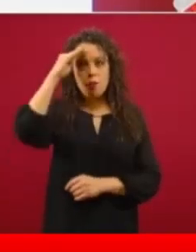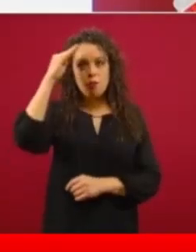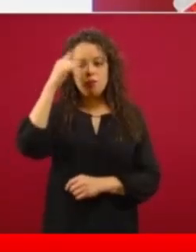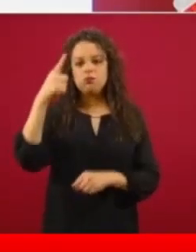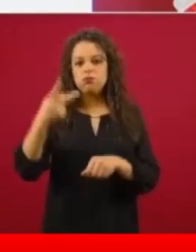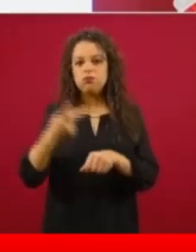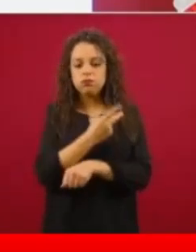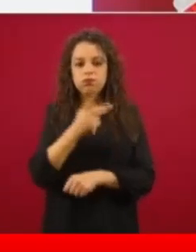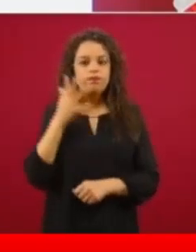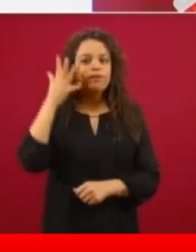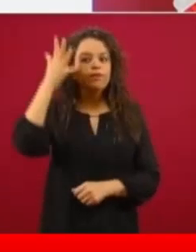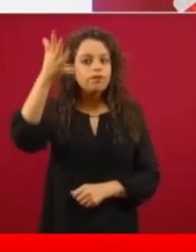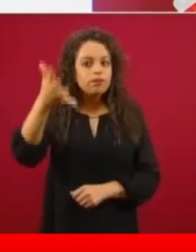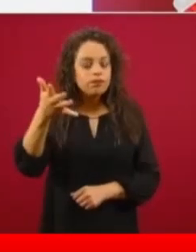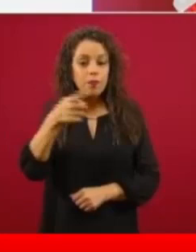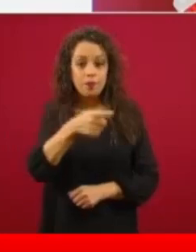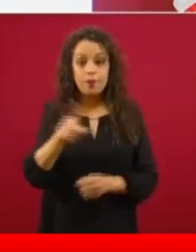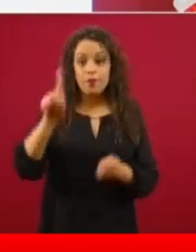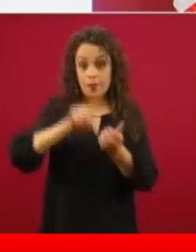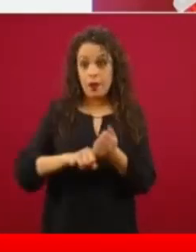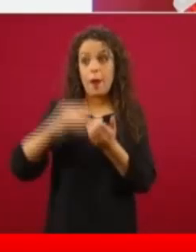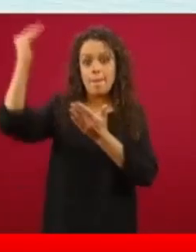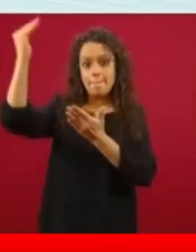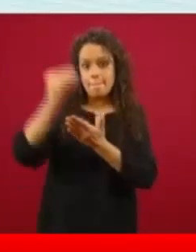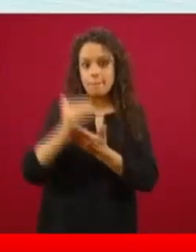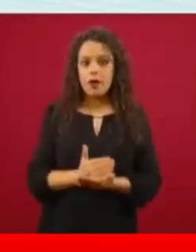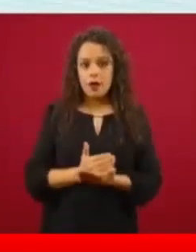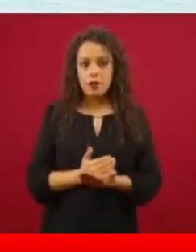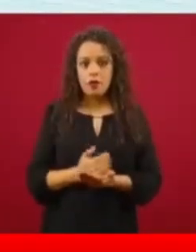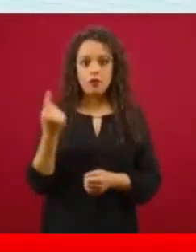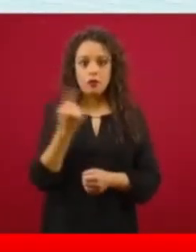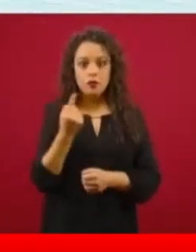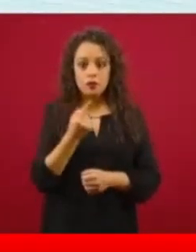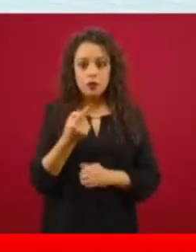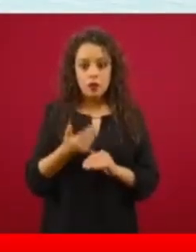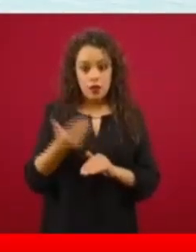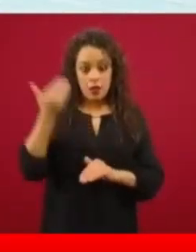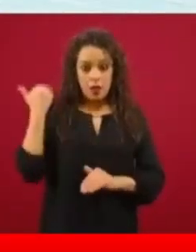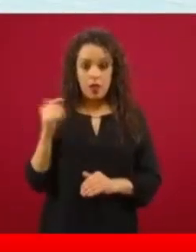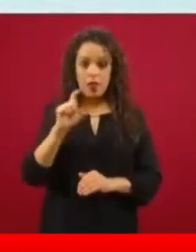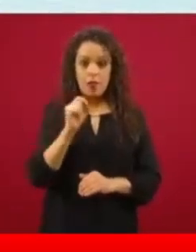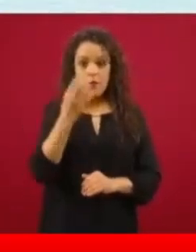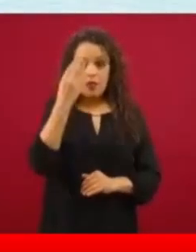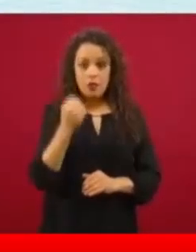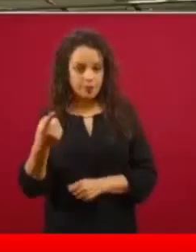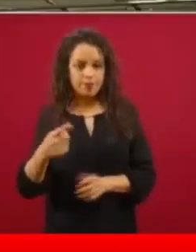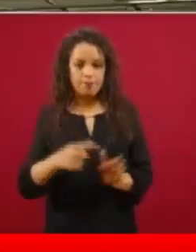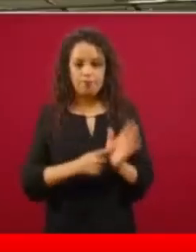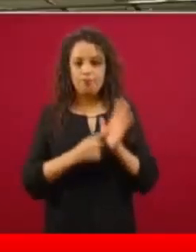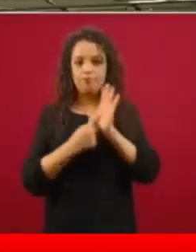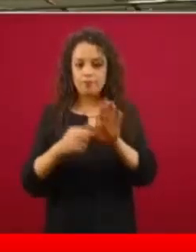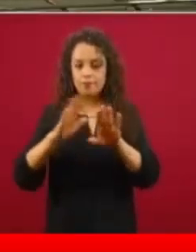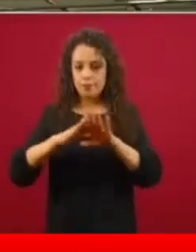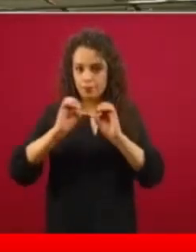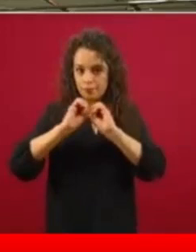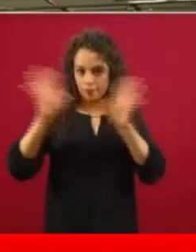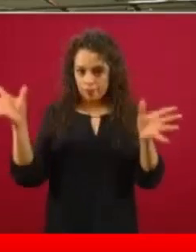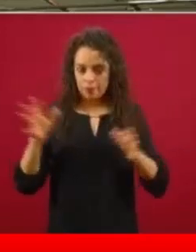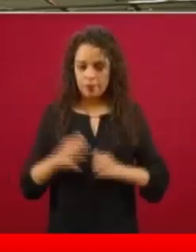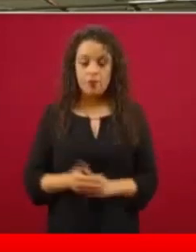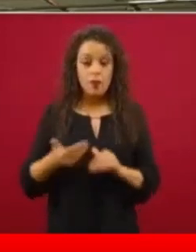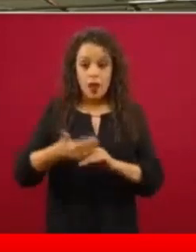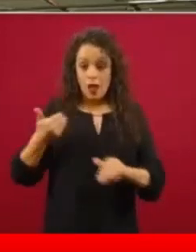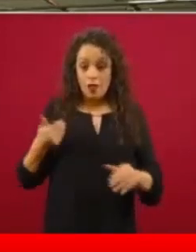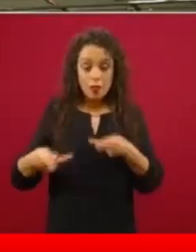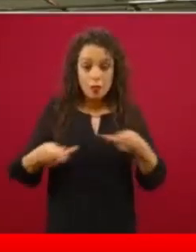menor a lo que habíamos tenido el 29 de abril y el 22 de abril. Sin intervenciones,